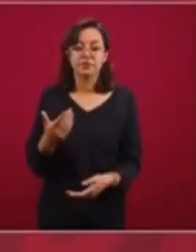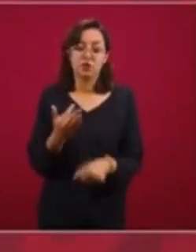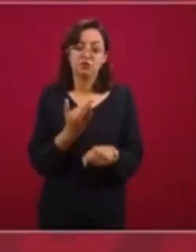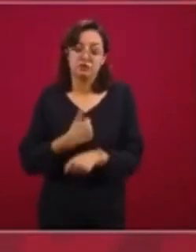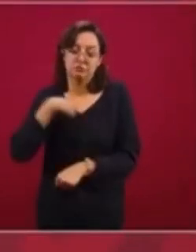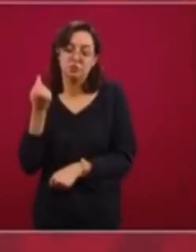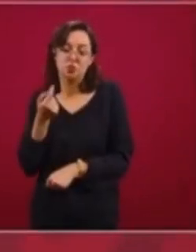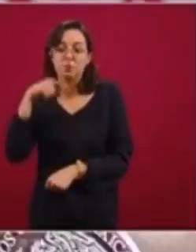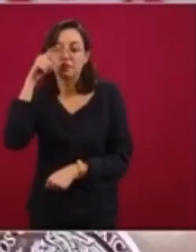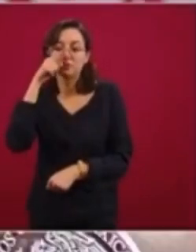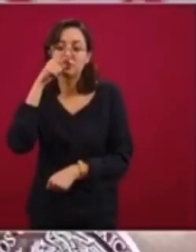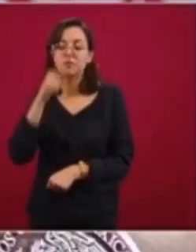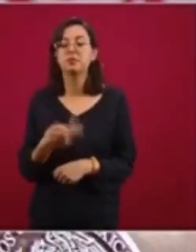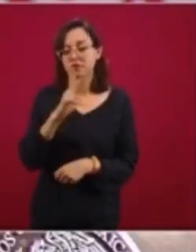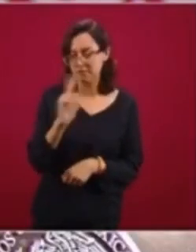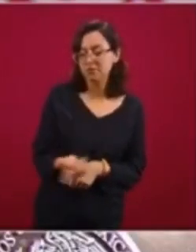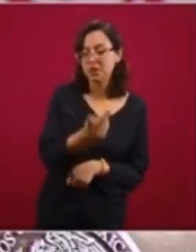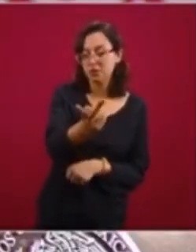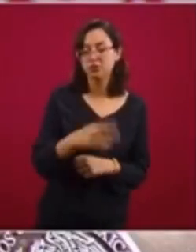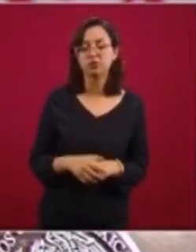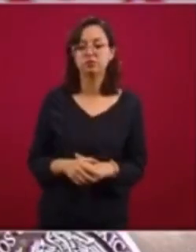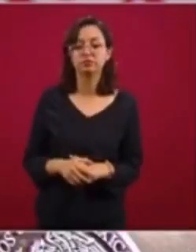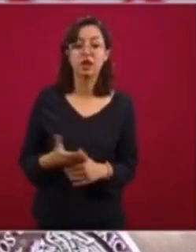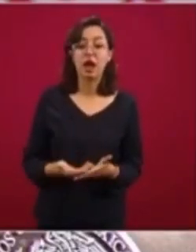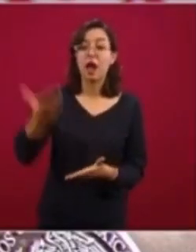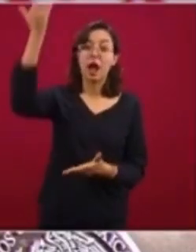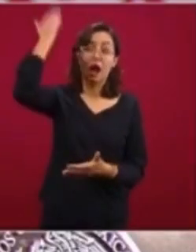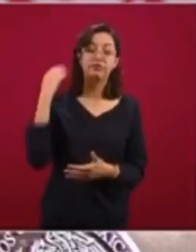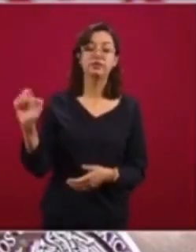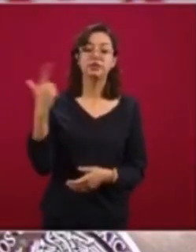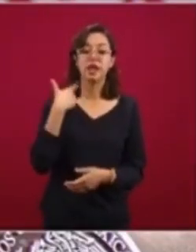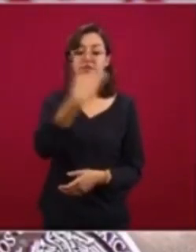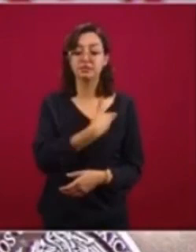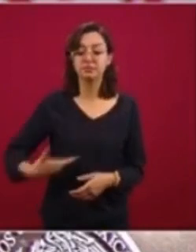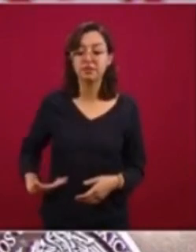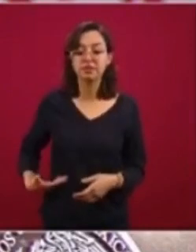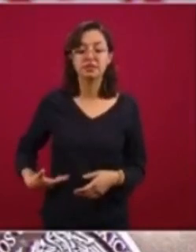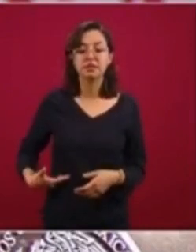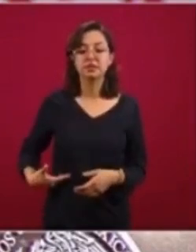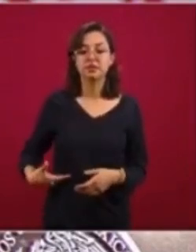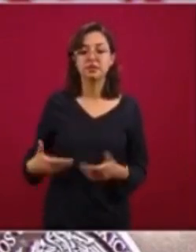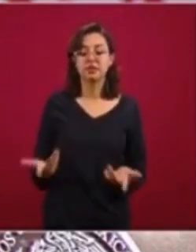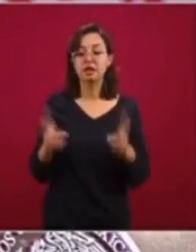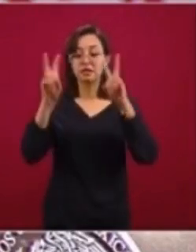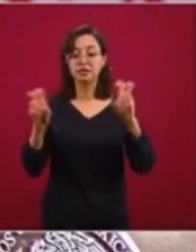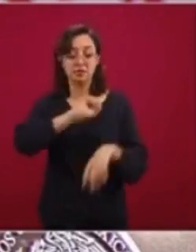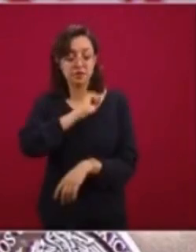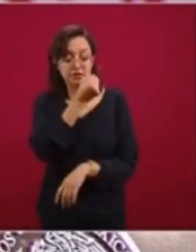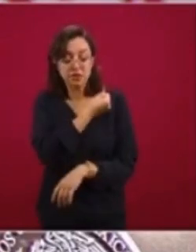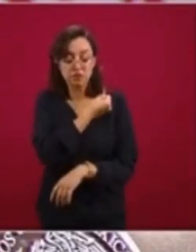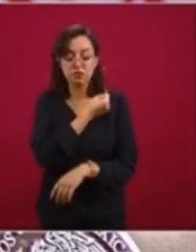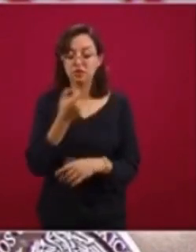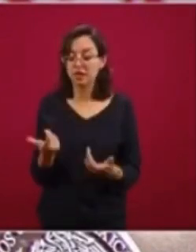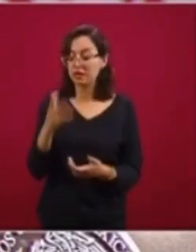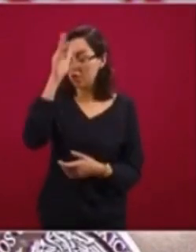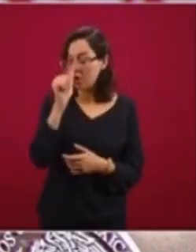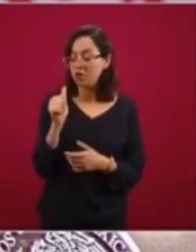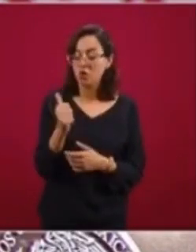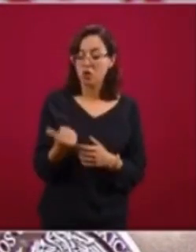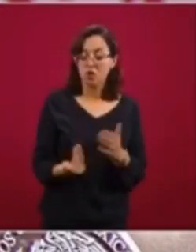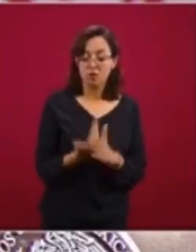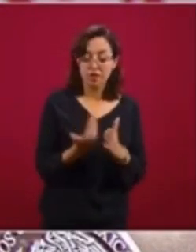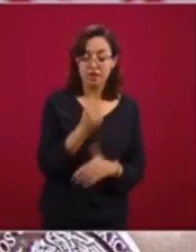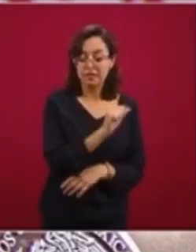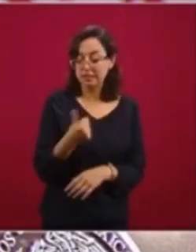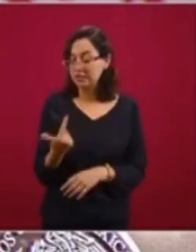presumiendo, pero qué presidente tenía un acuerdo en materia de seguridad de lunes a viernes de